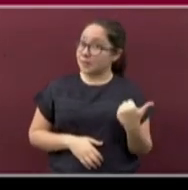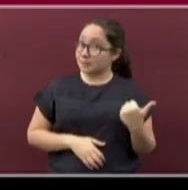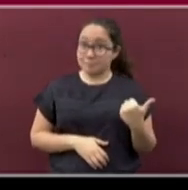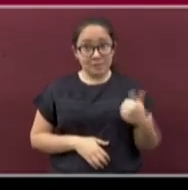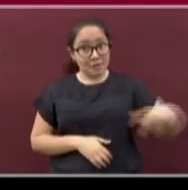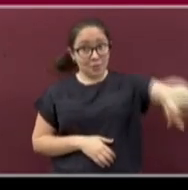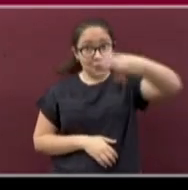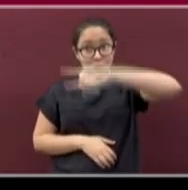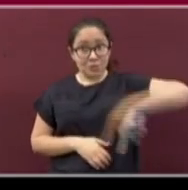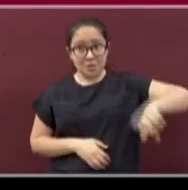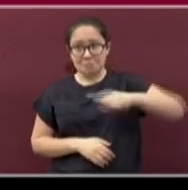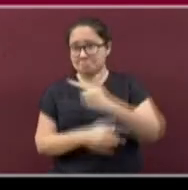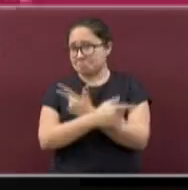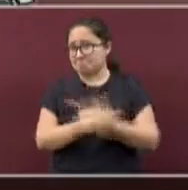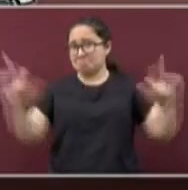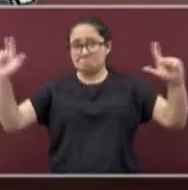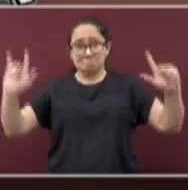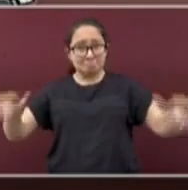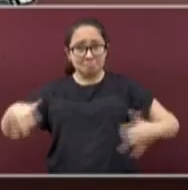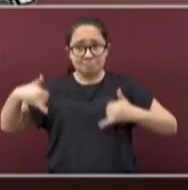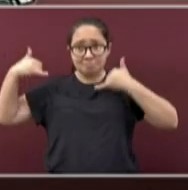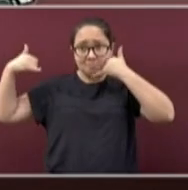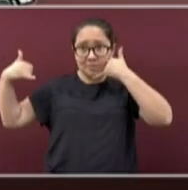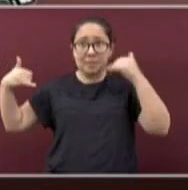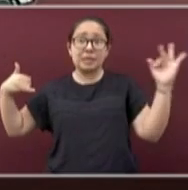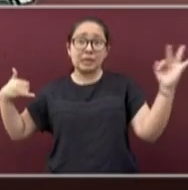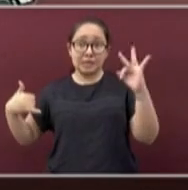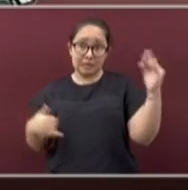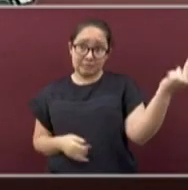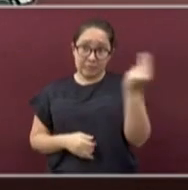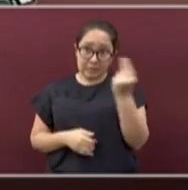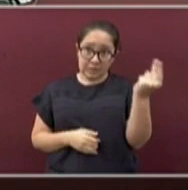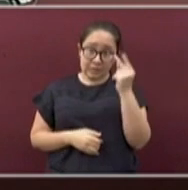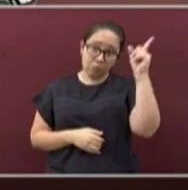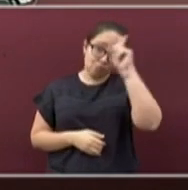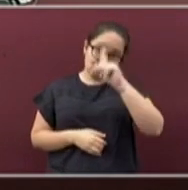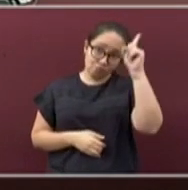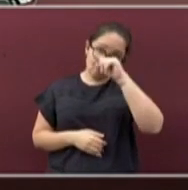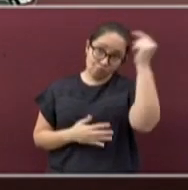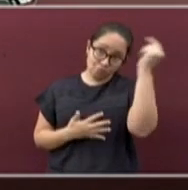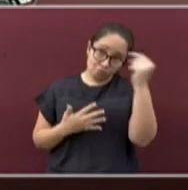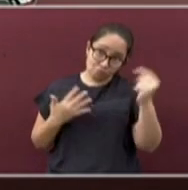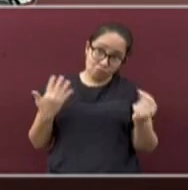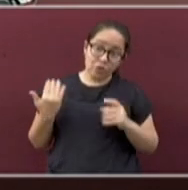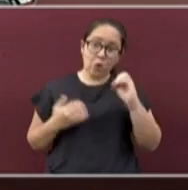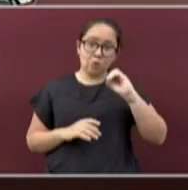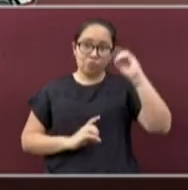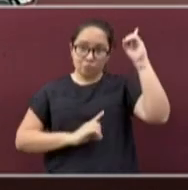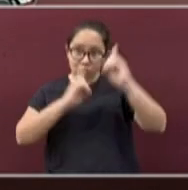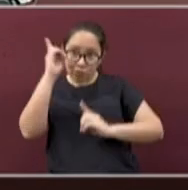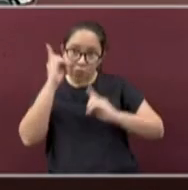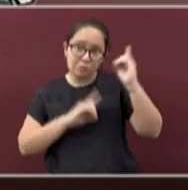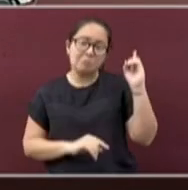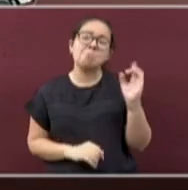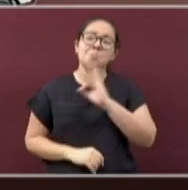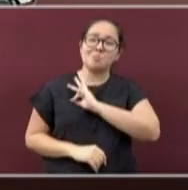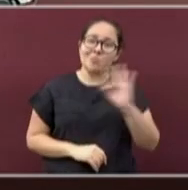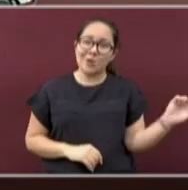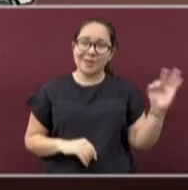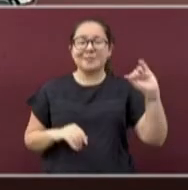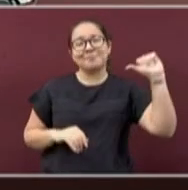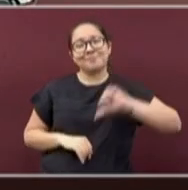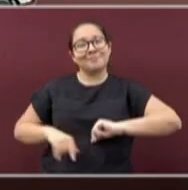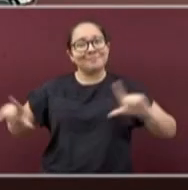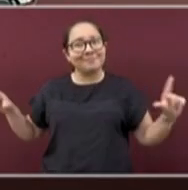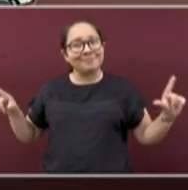al cual puede marcar en caso de requerir asesoría o para aclarar dudas. Por hoy es todo.